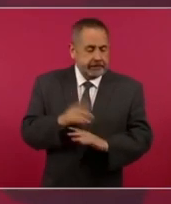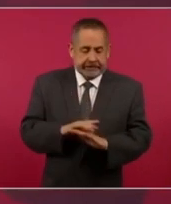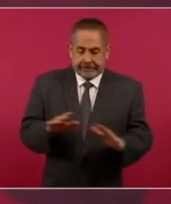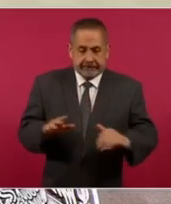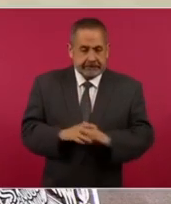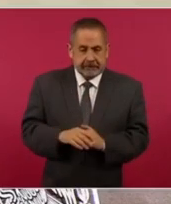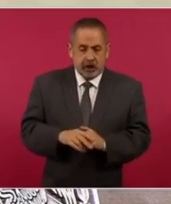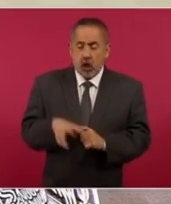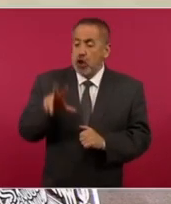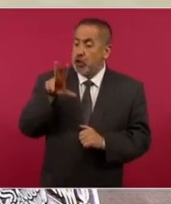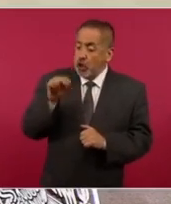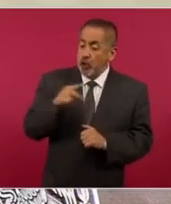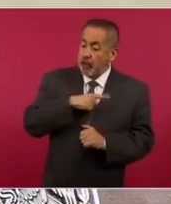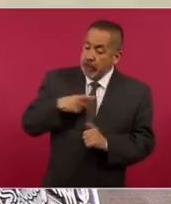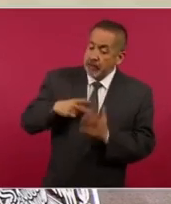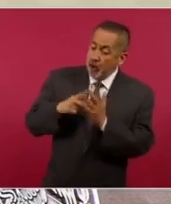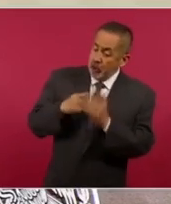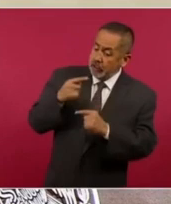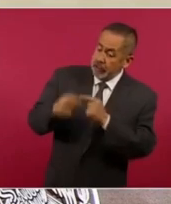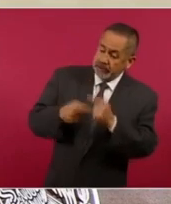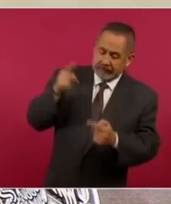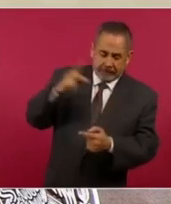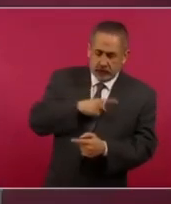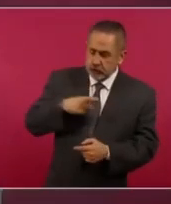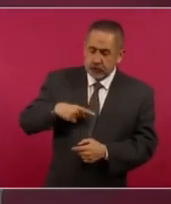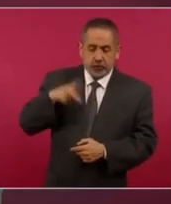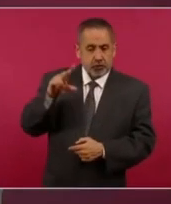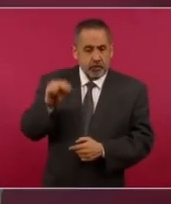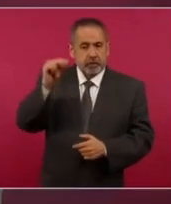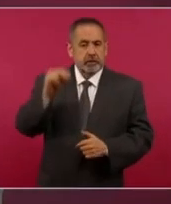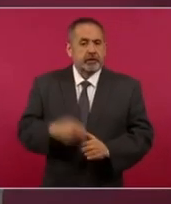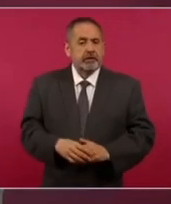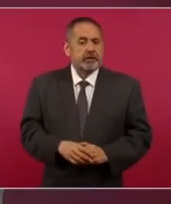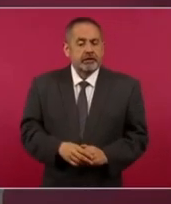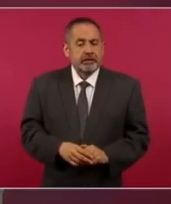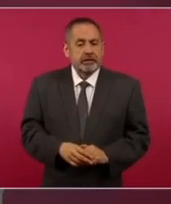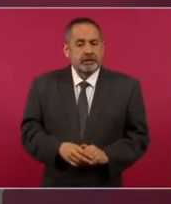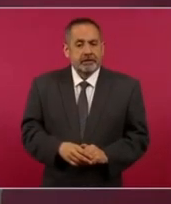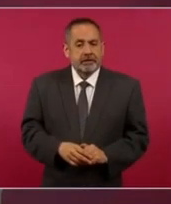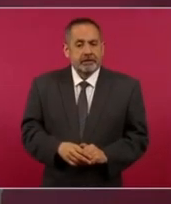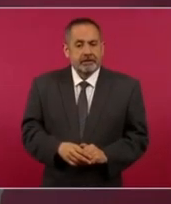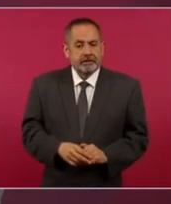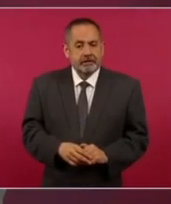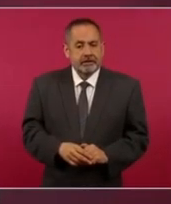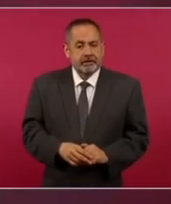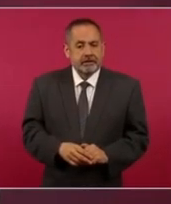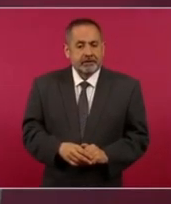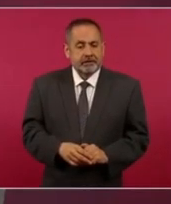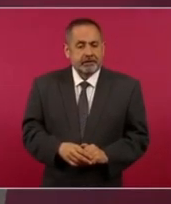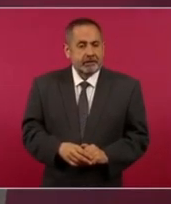la no repetición de